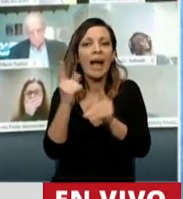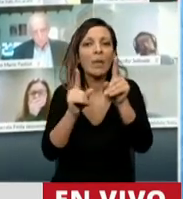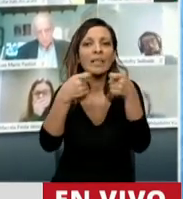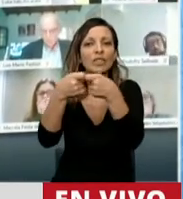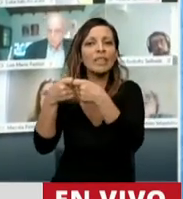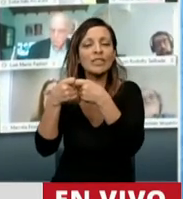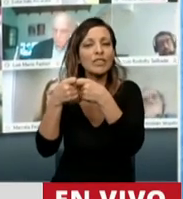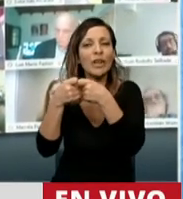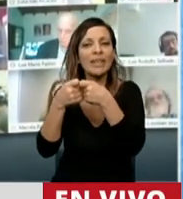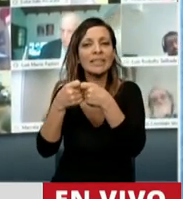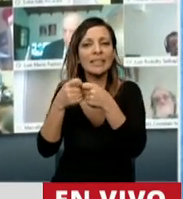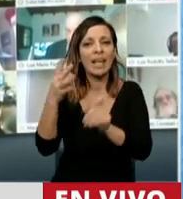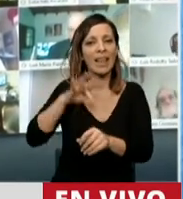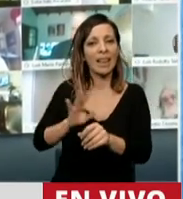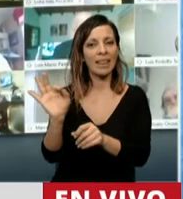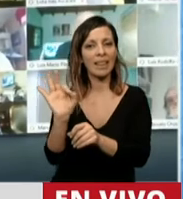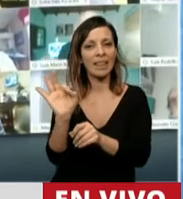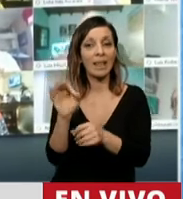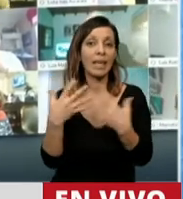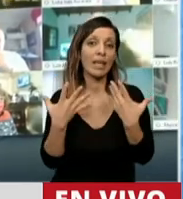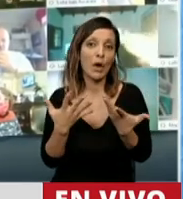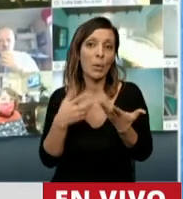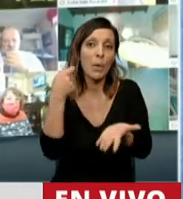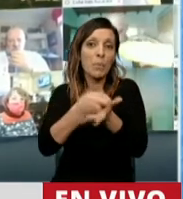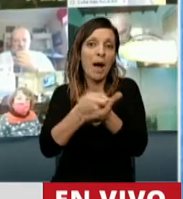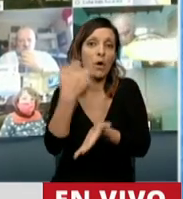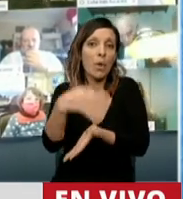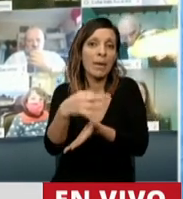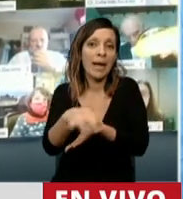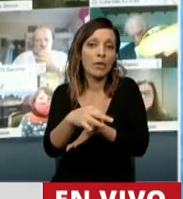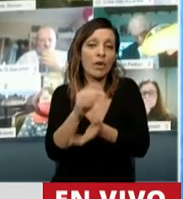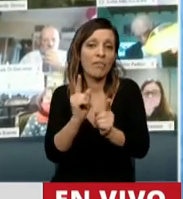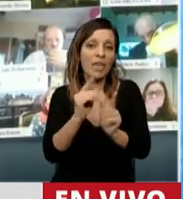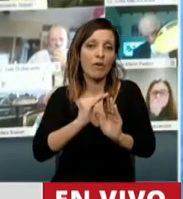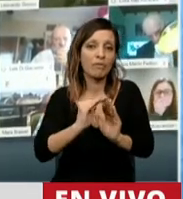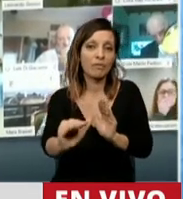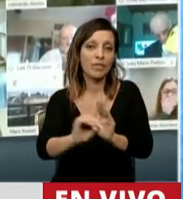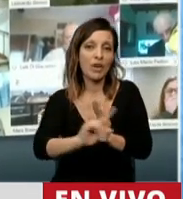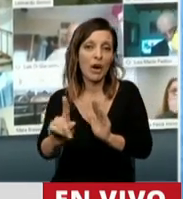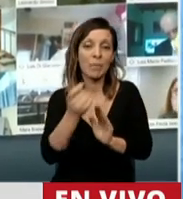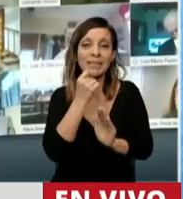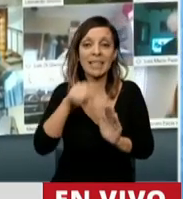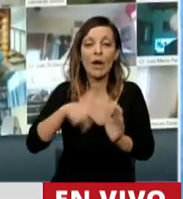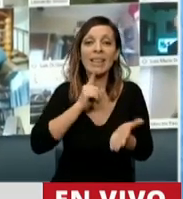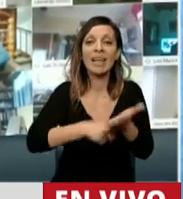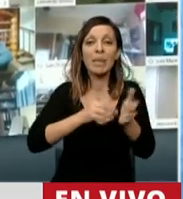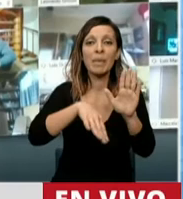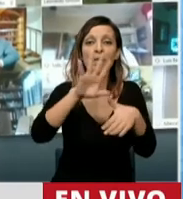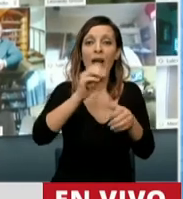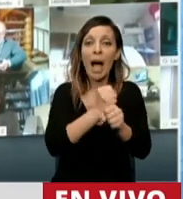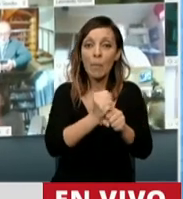lucro, y obviamente que nos estén obligados a hacer un pago a cuenta, como en este momento si se aprueba el dictamen de mayoría,